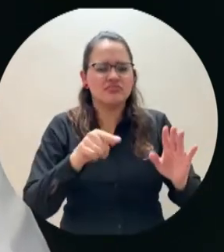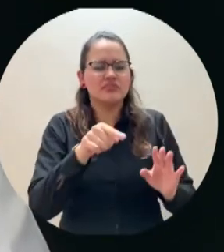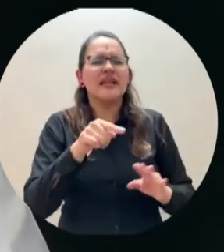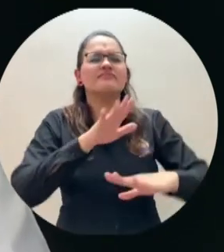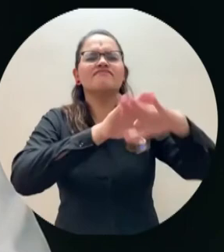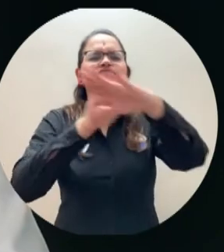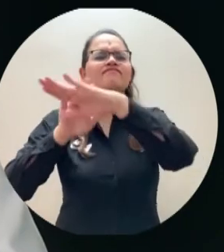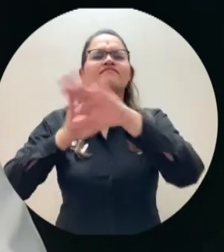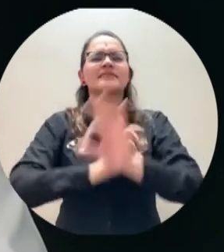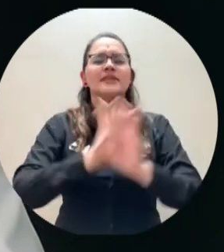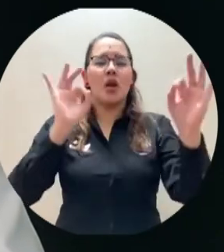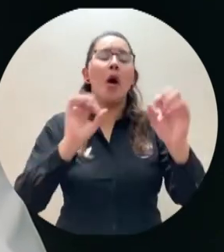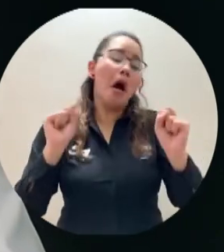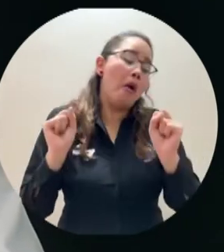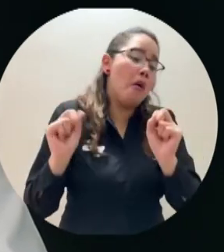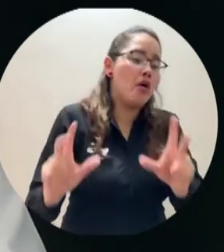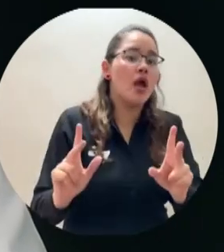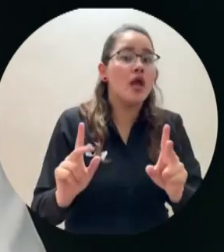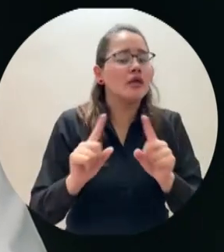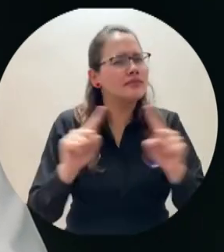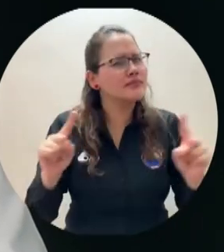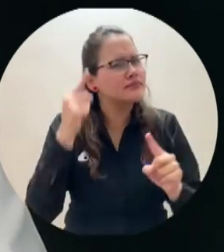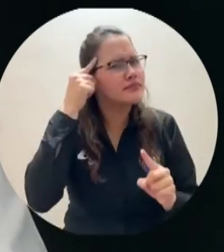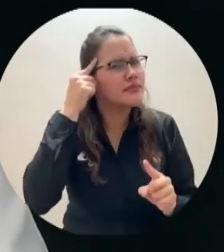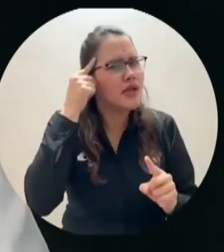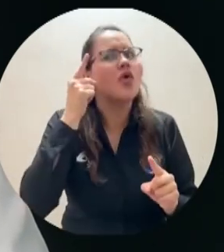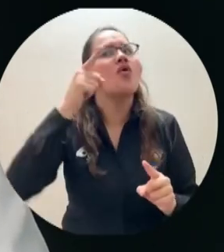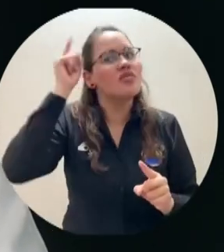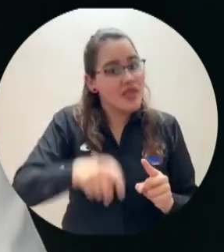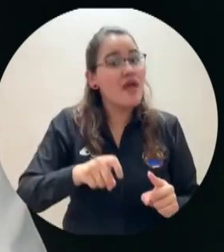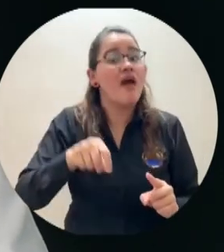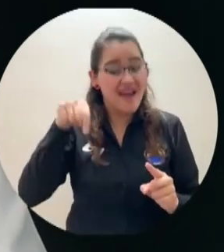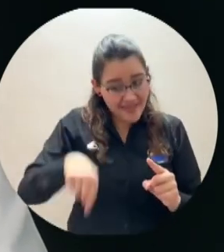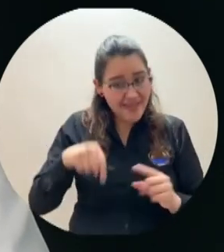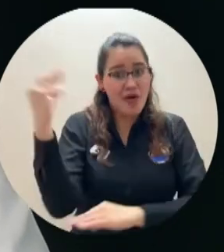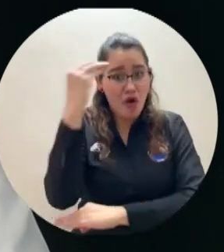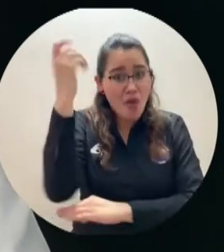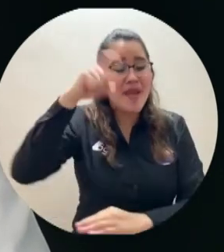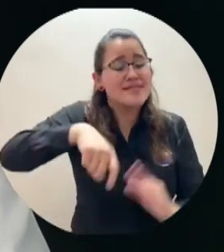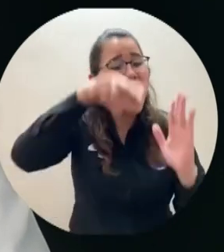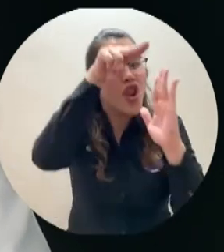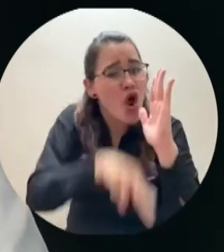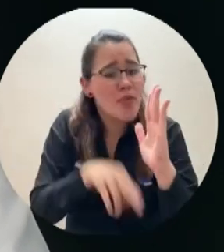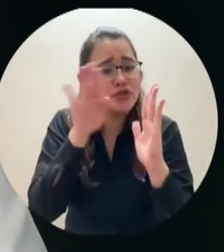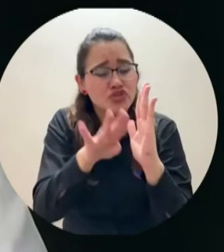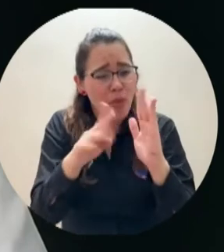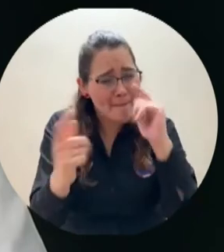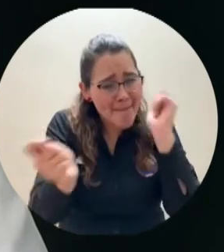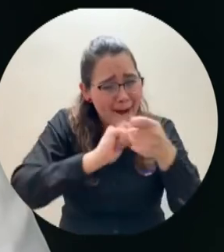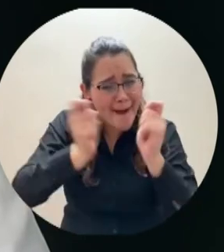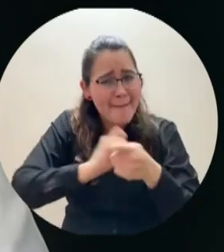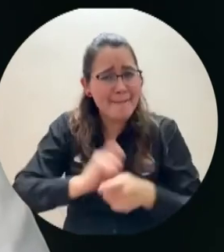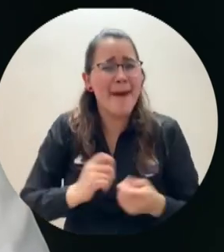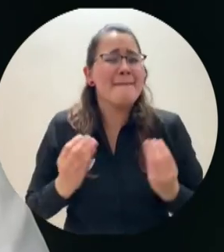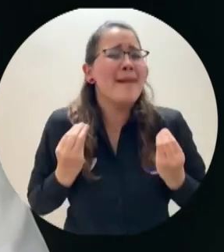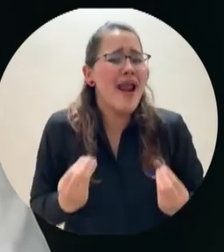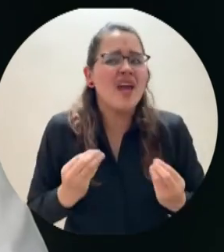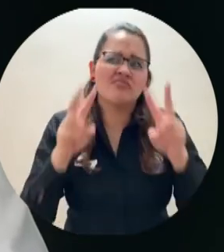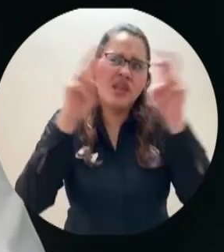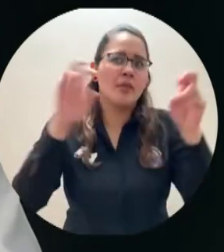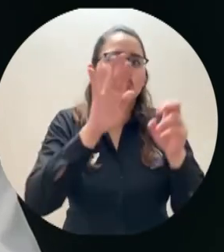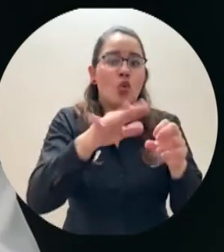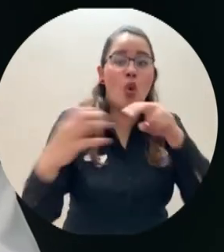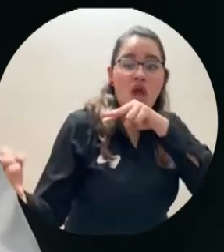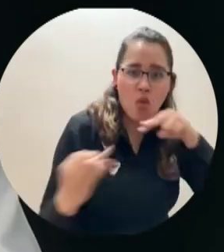haya sido retirada. No obstante, sí considero que nuestro país necesita reformas estructurales de fondo que permitan garantizar el